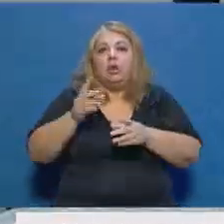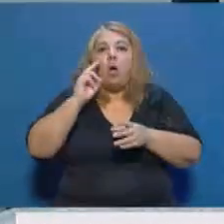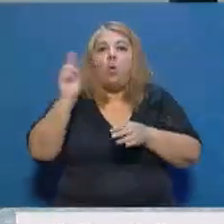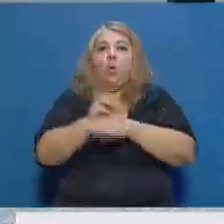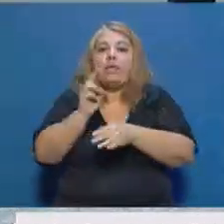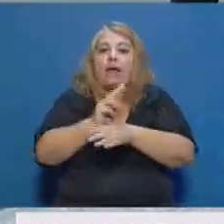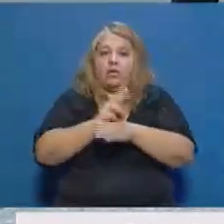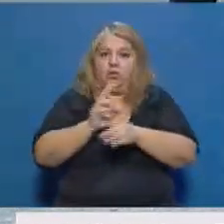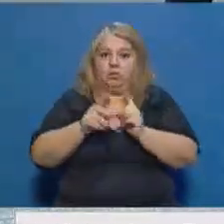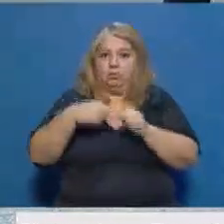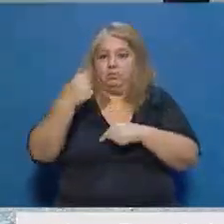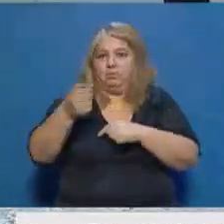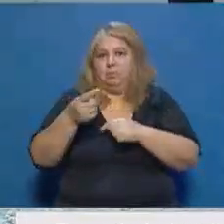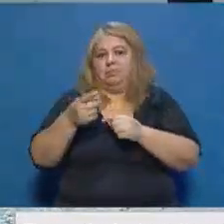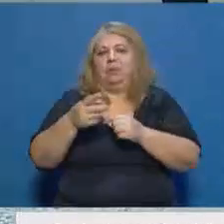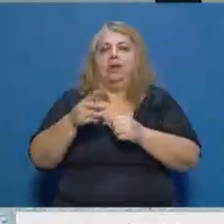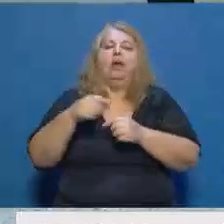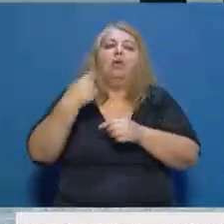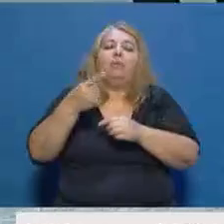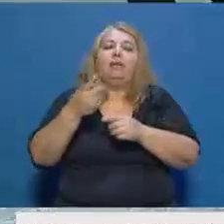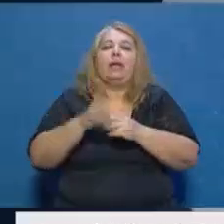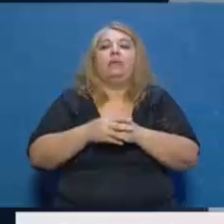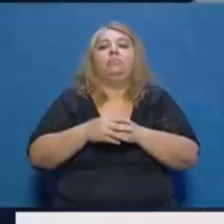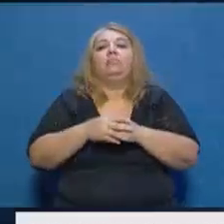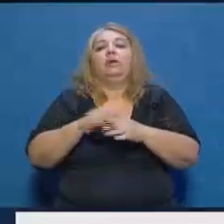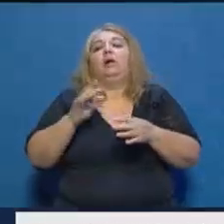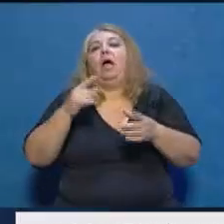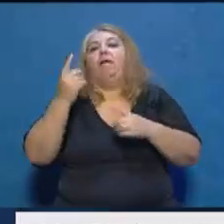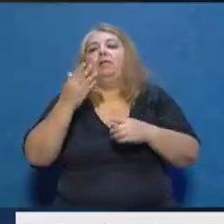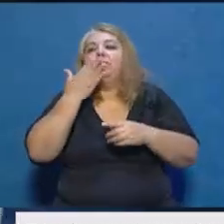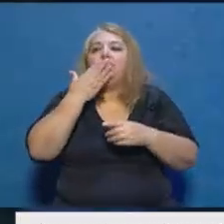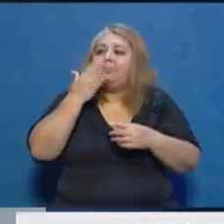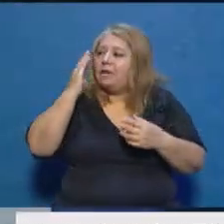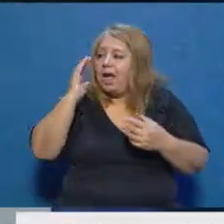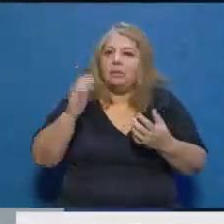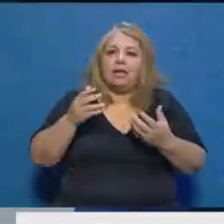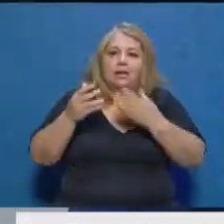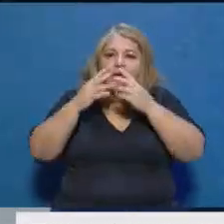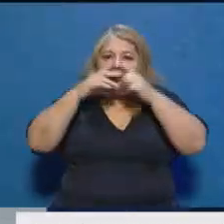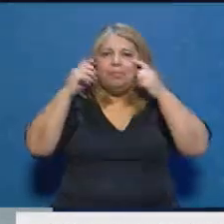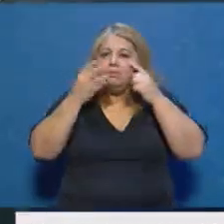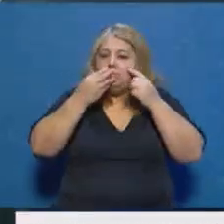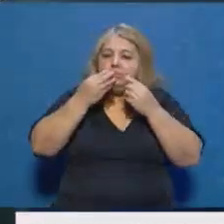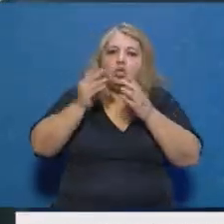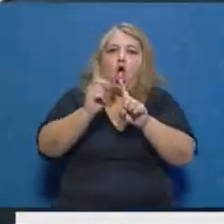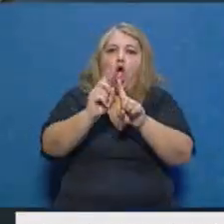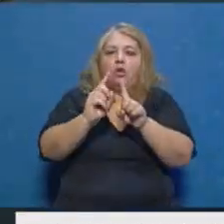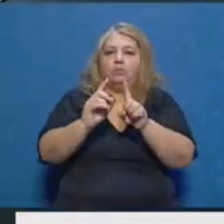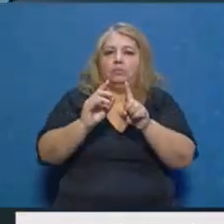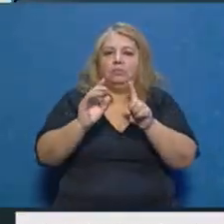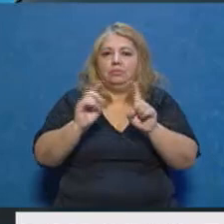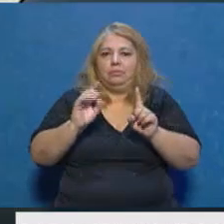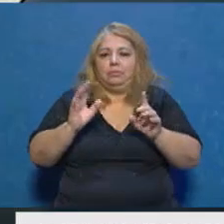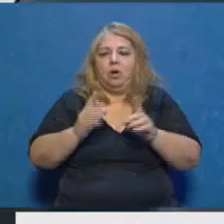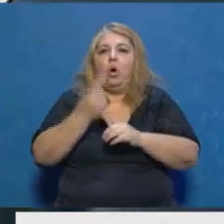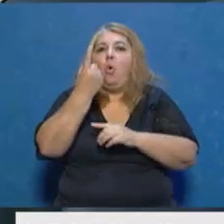de la mañana nosotros lo usábamos acá y nos picaba la cara en algún momento lo tocamos sin querer hay que lavarlo todos los días, decía la doctora no tiene que